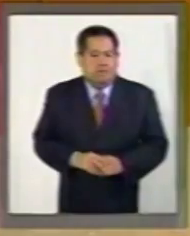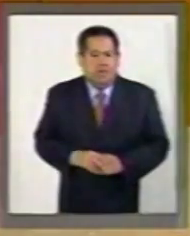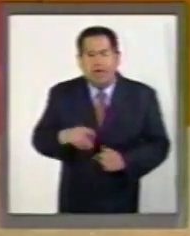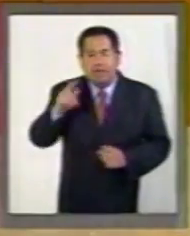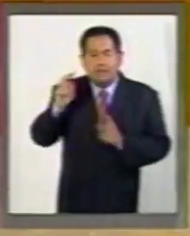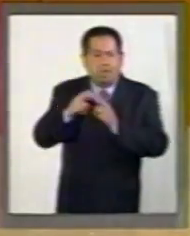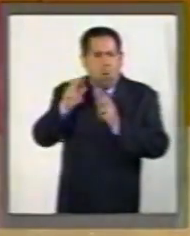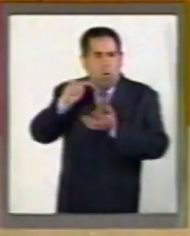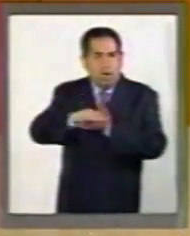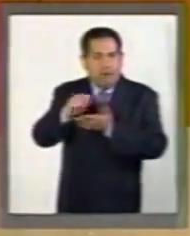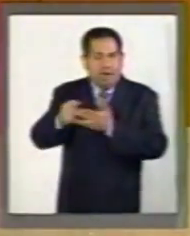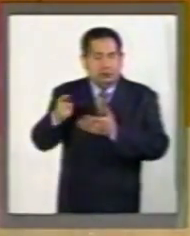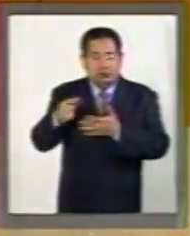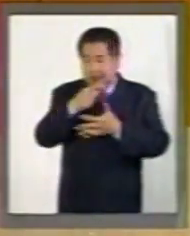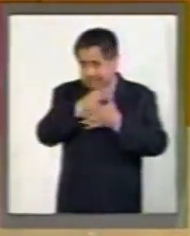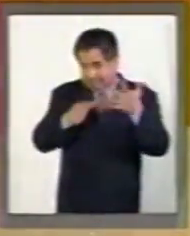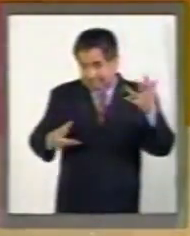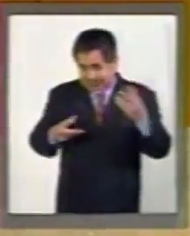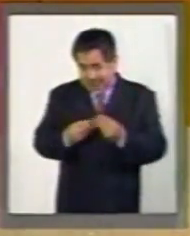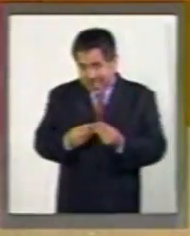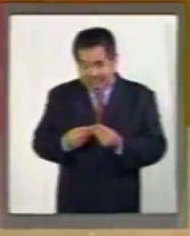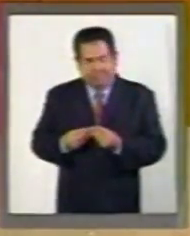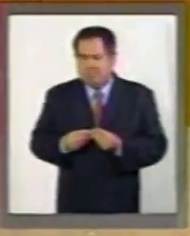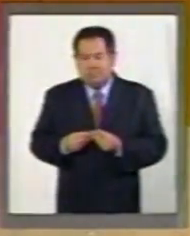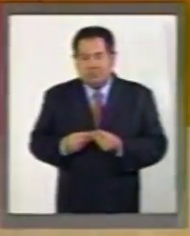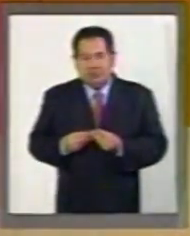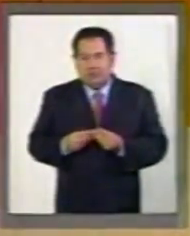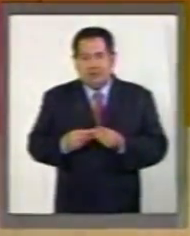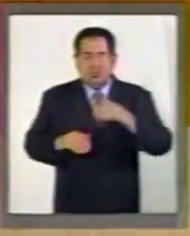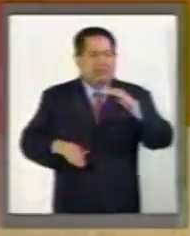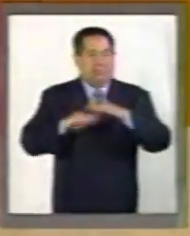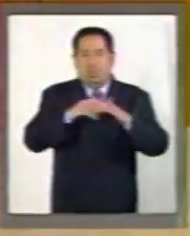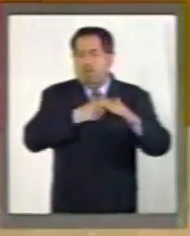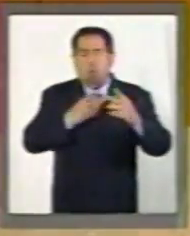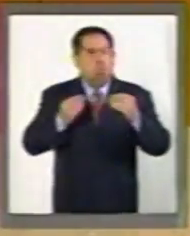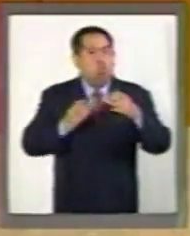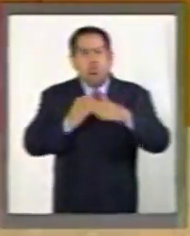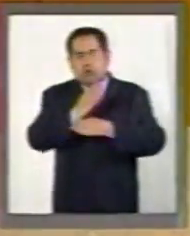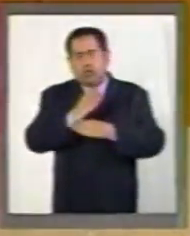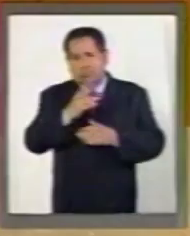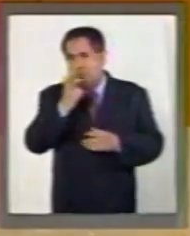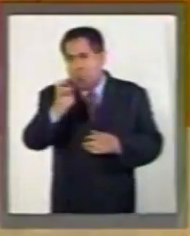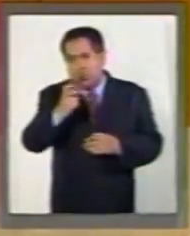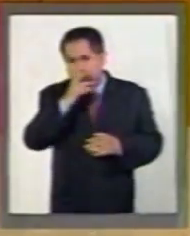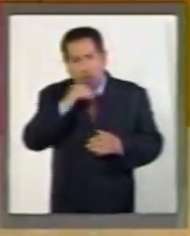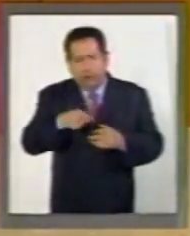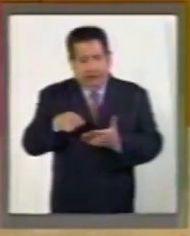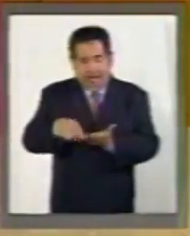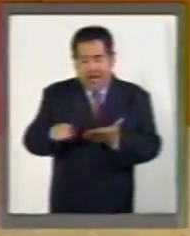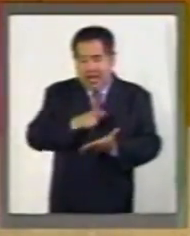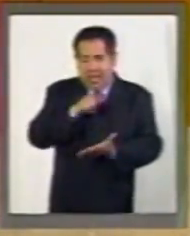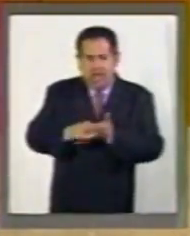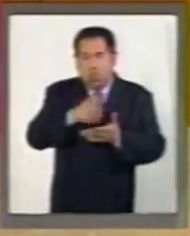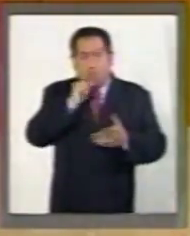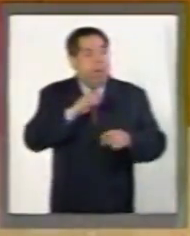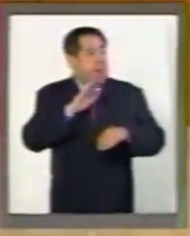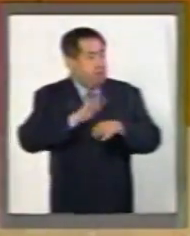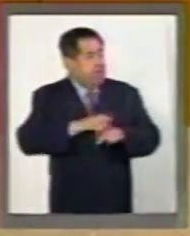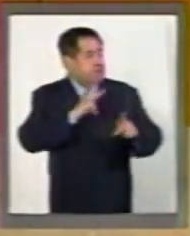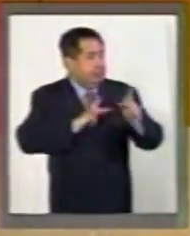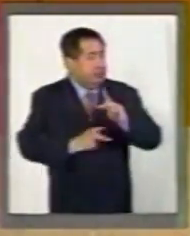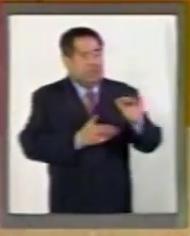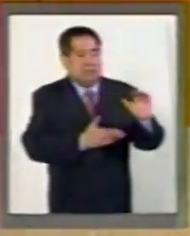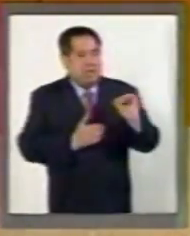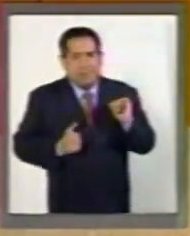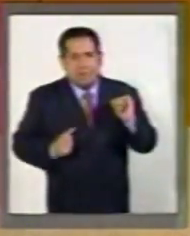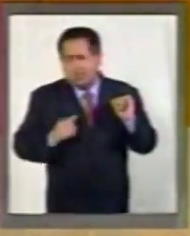Tamaulipas, esos estados son de alto endeudamiento y por lo tanto de acuerdo a esta ley no pueden